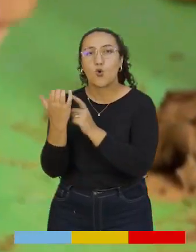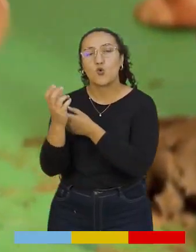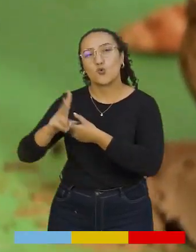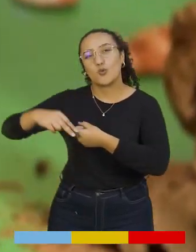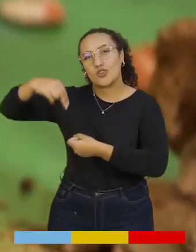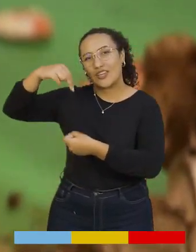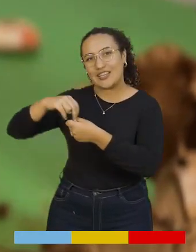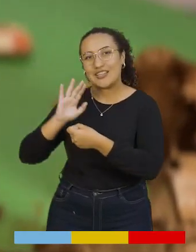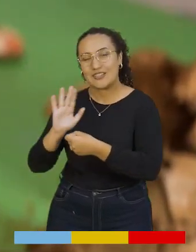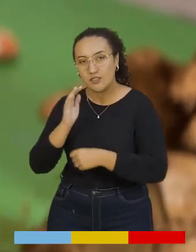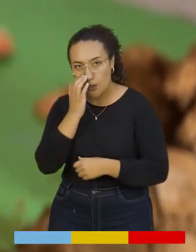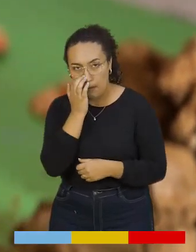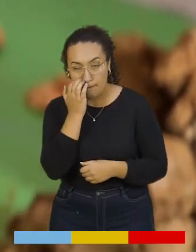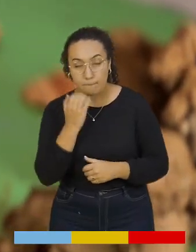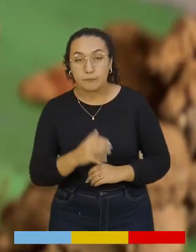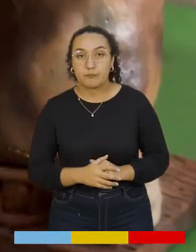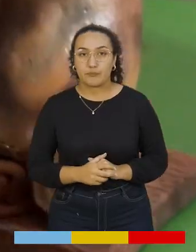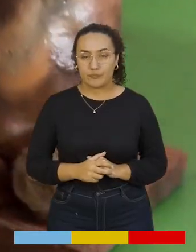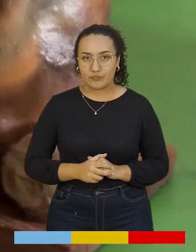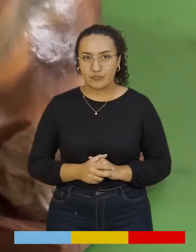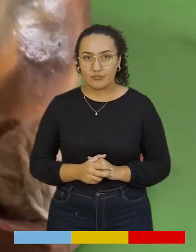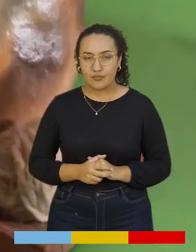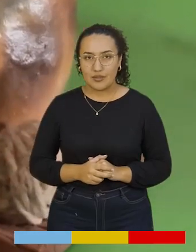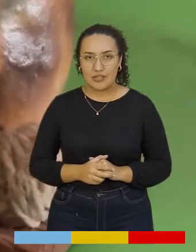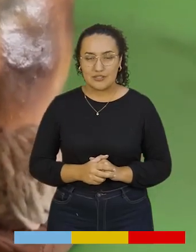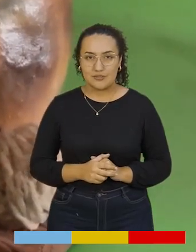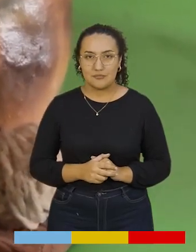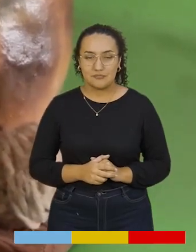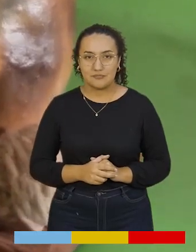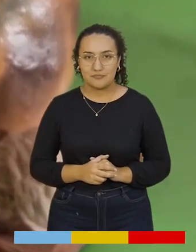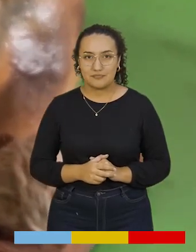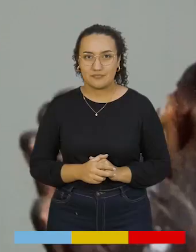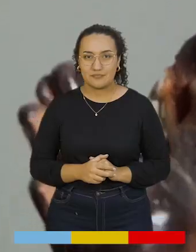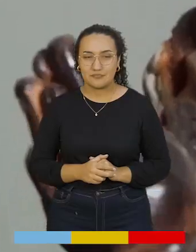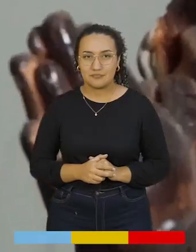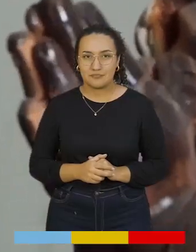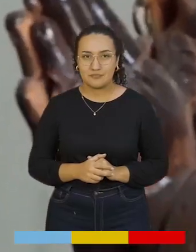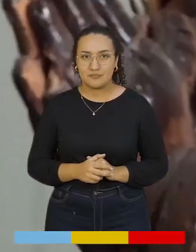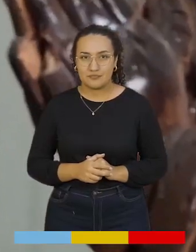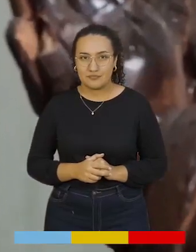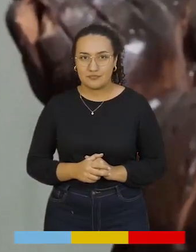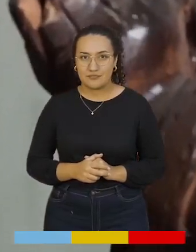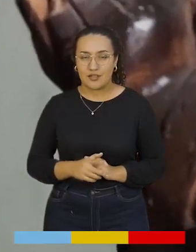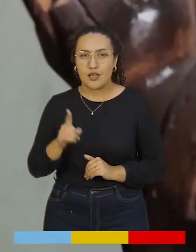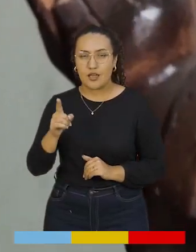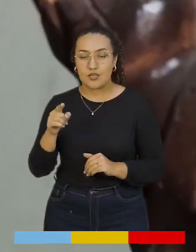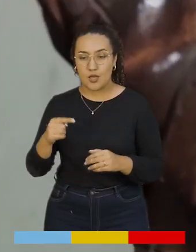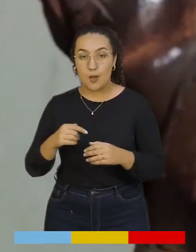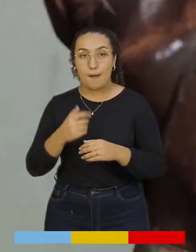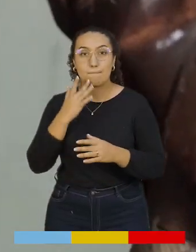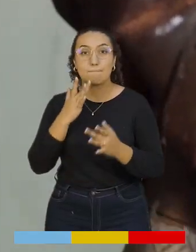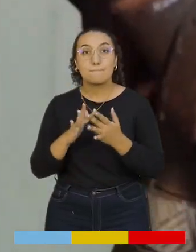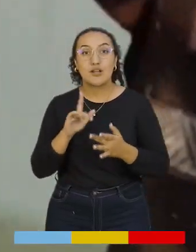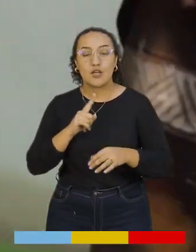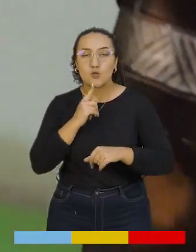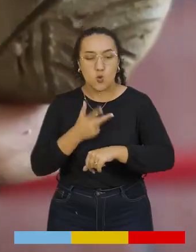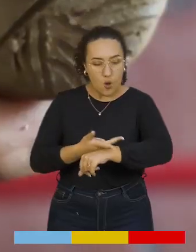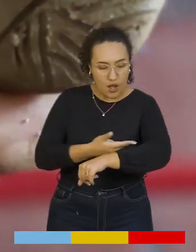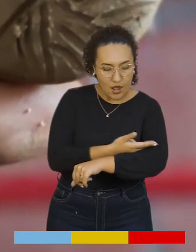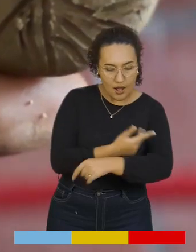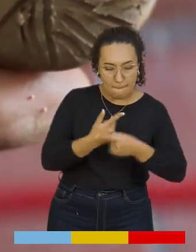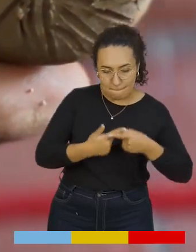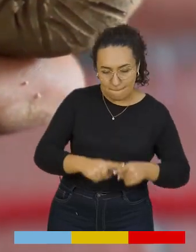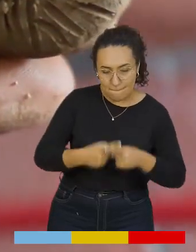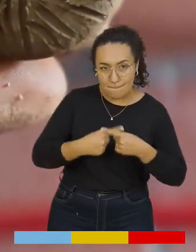cultura indígena. Estos torteritos es el balancín que le colocan al uso cuando comienzan a hilar la lana.